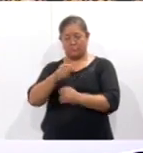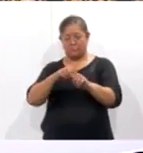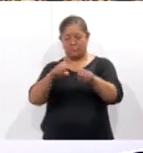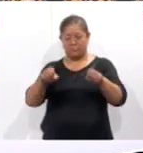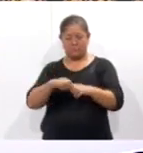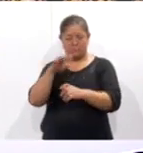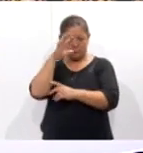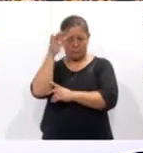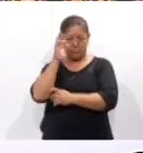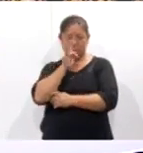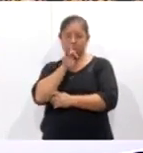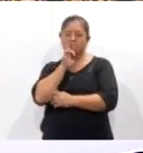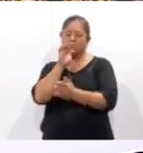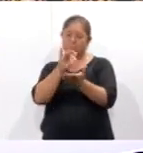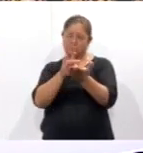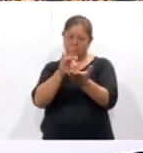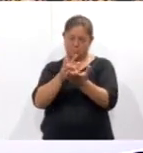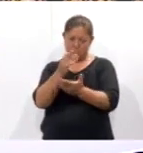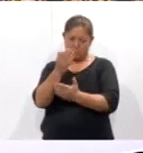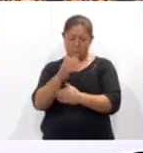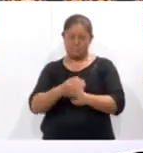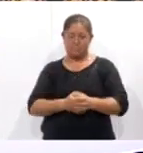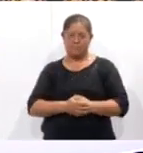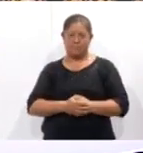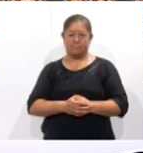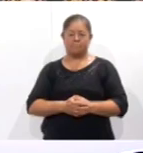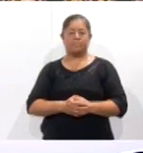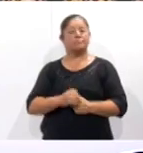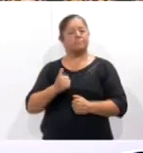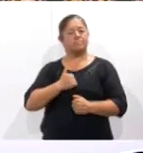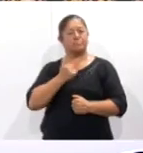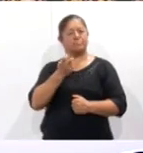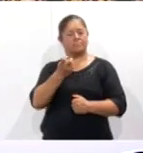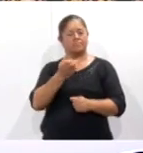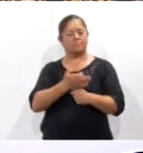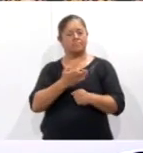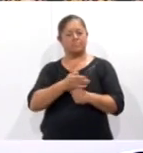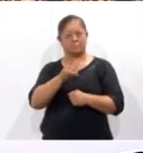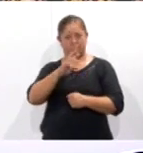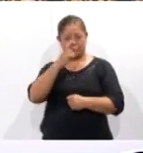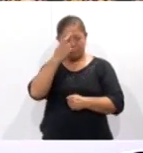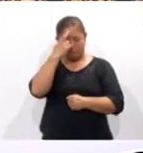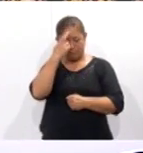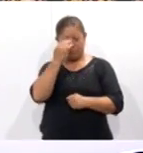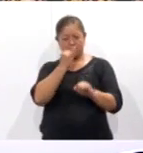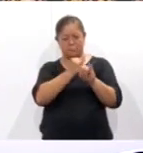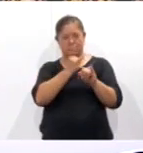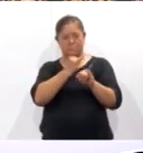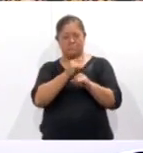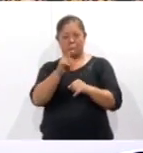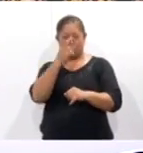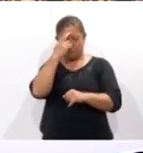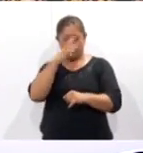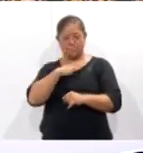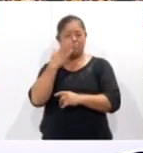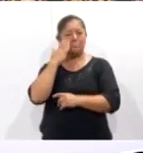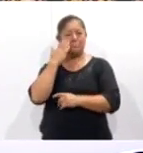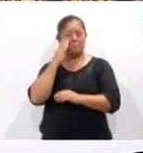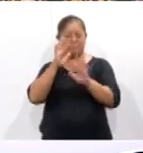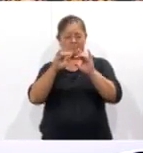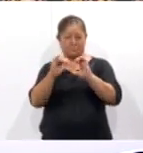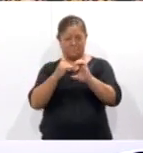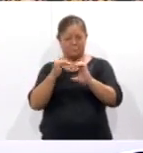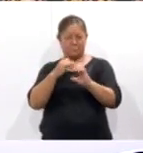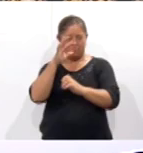Coracyt Noticias. Muchas gracias. Y bueno, a propósito de esto, le recordamos a usted nuestras redes sociales. Recuerde que nos encuentra en Facebook